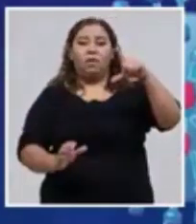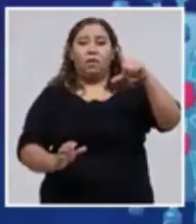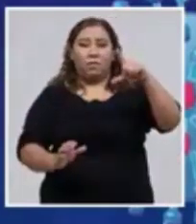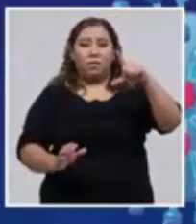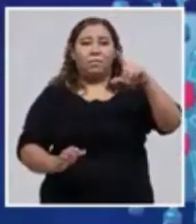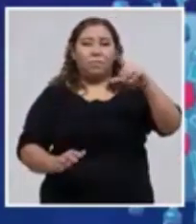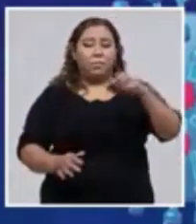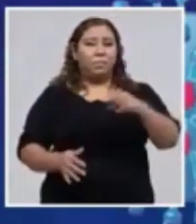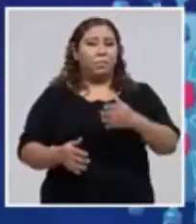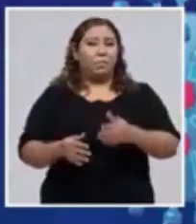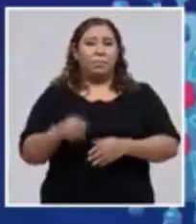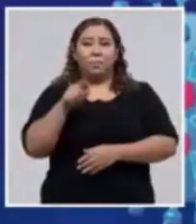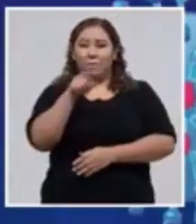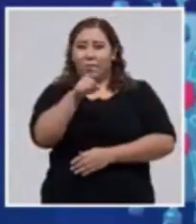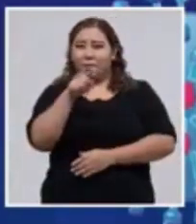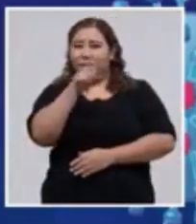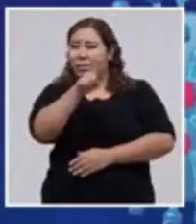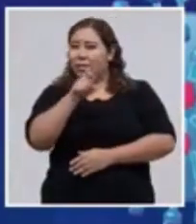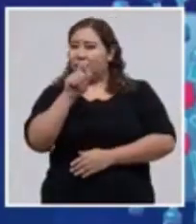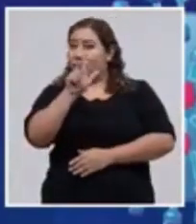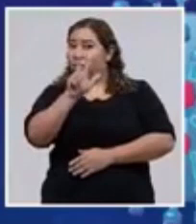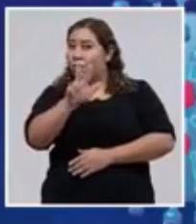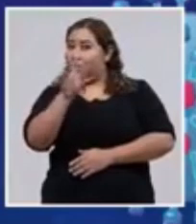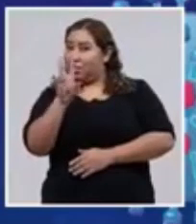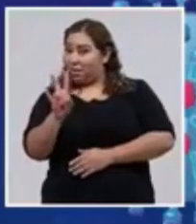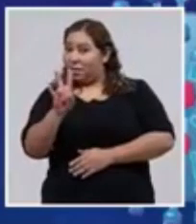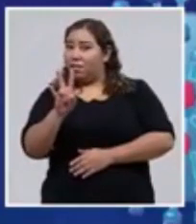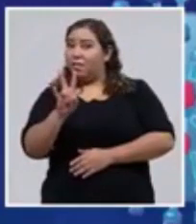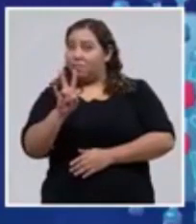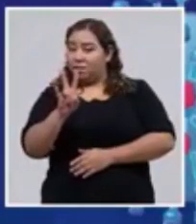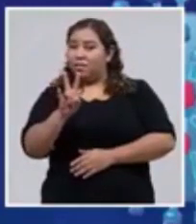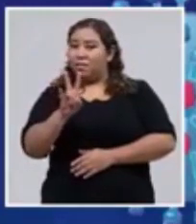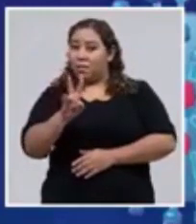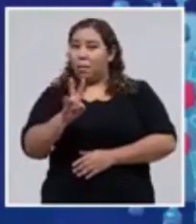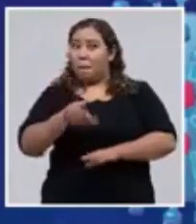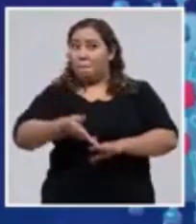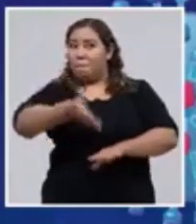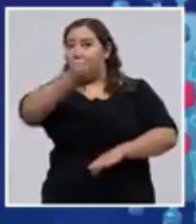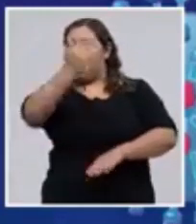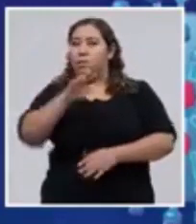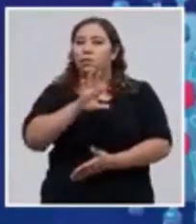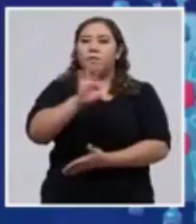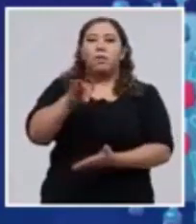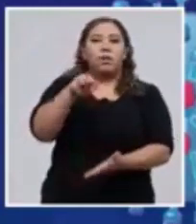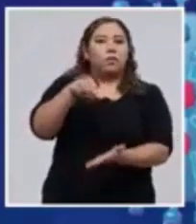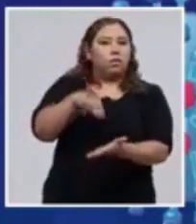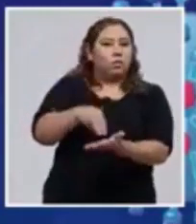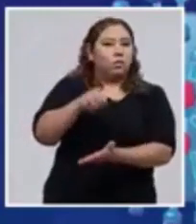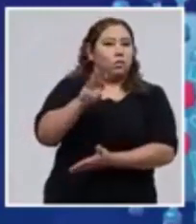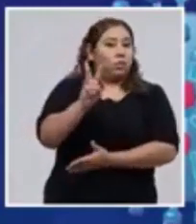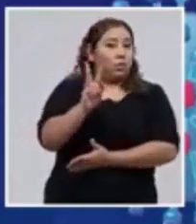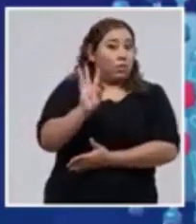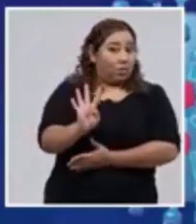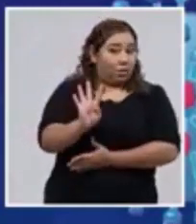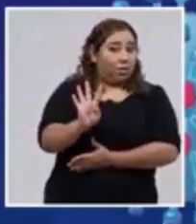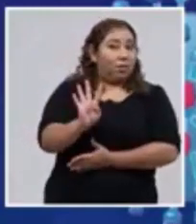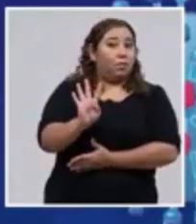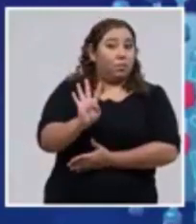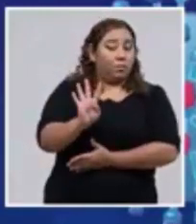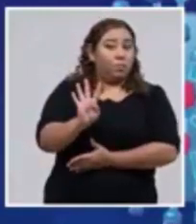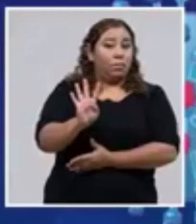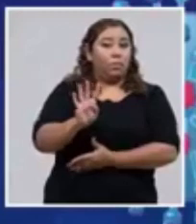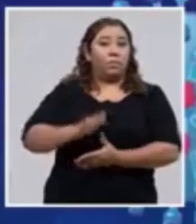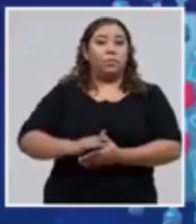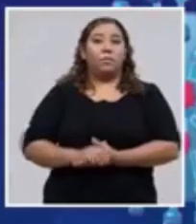137 casos, seguido de Francisco Morazán con 64 y aparece un departamento en el